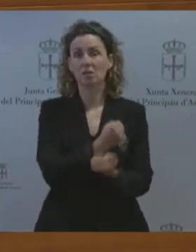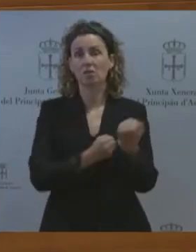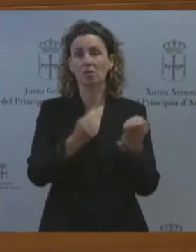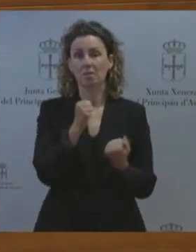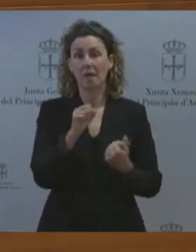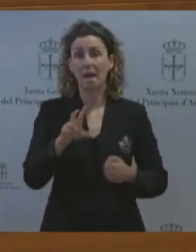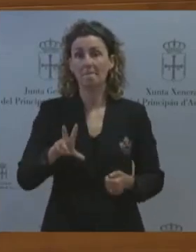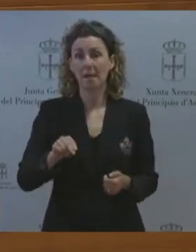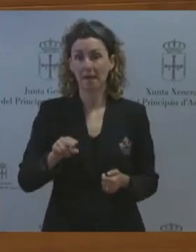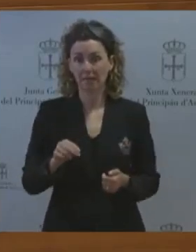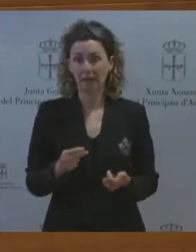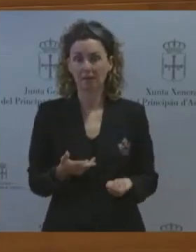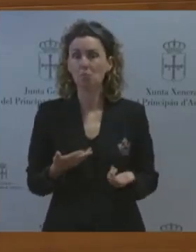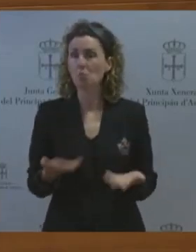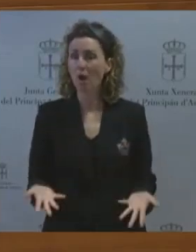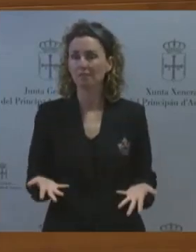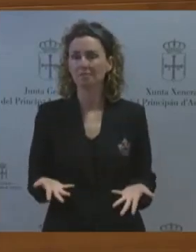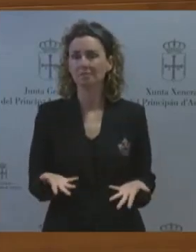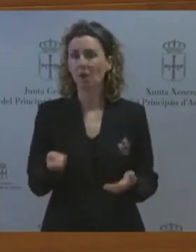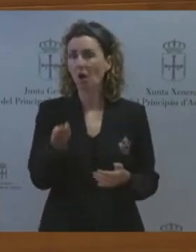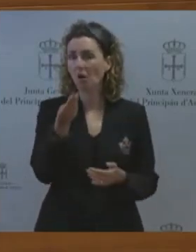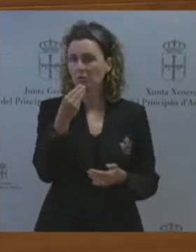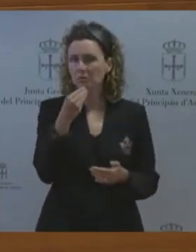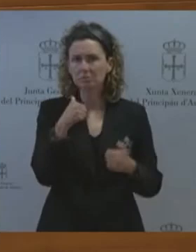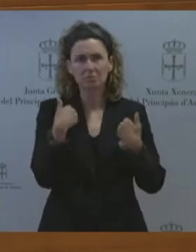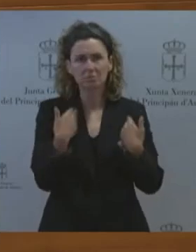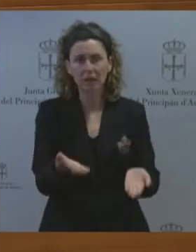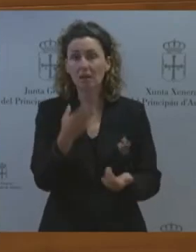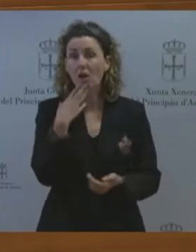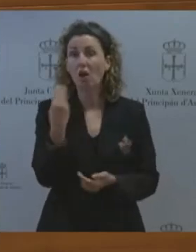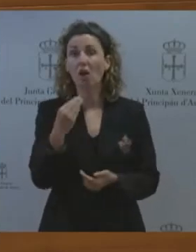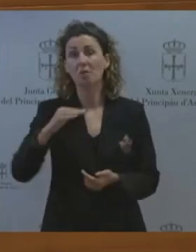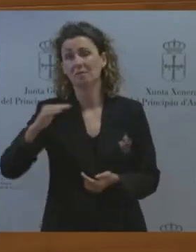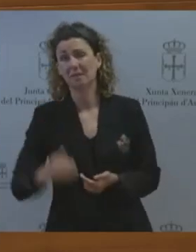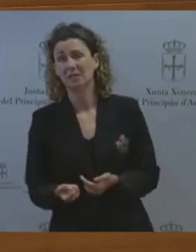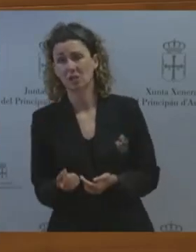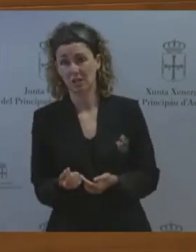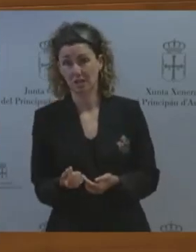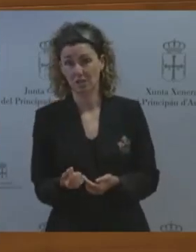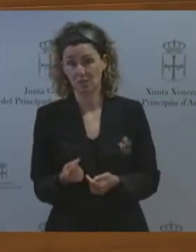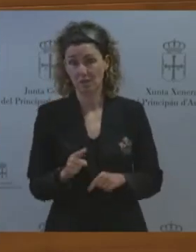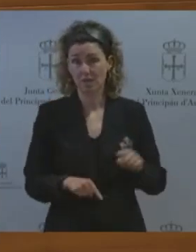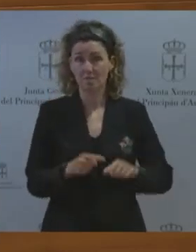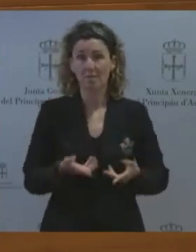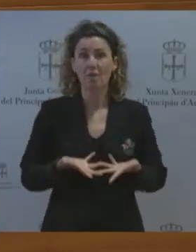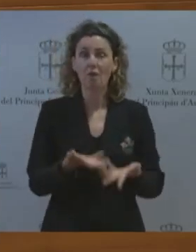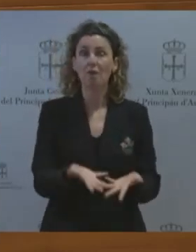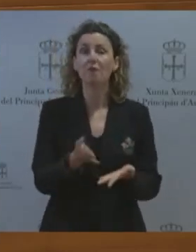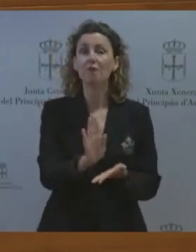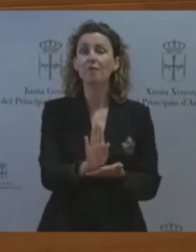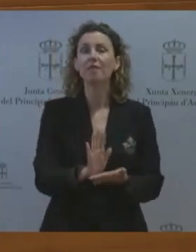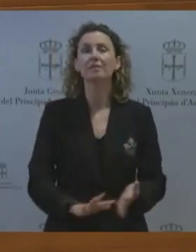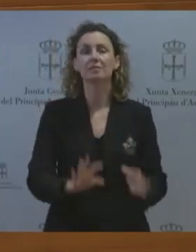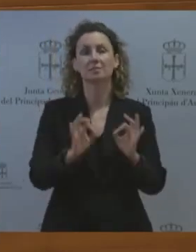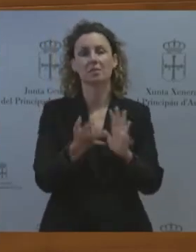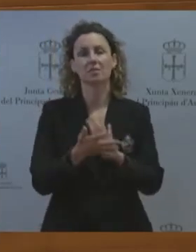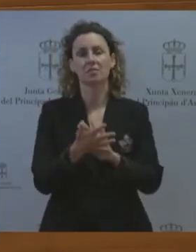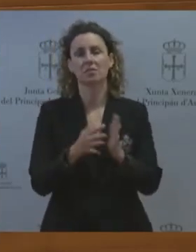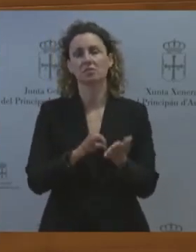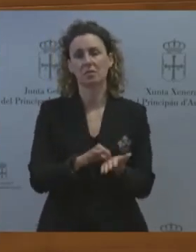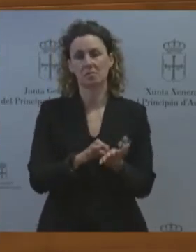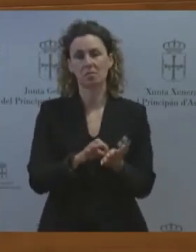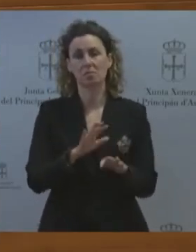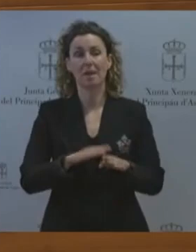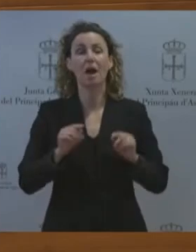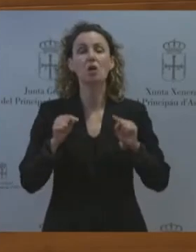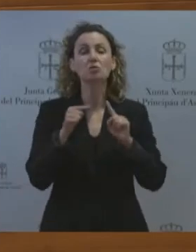le digo mucho más que los jóvenes siempre y cuando seamos capaces de ofertarles servicios específicos y personalizados la economía plateada no es